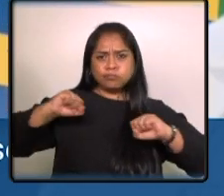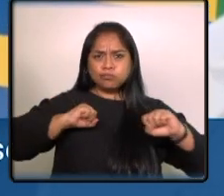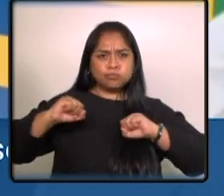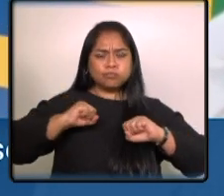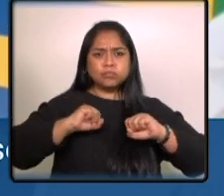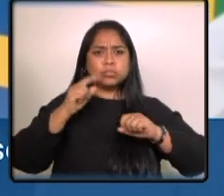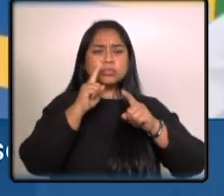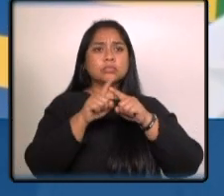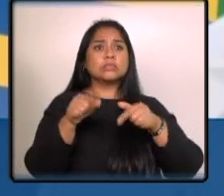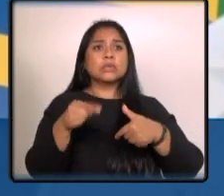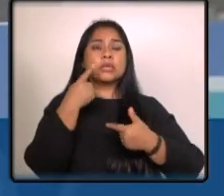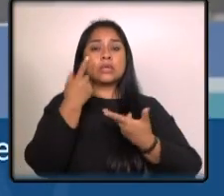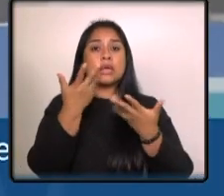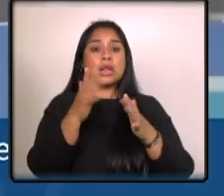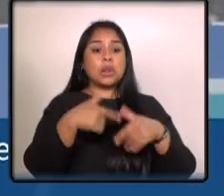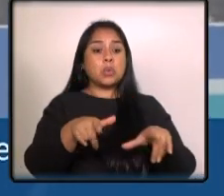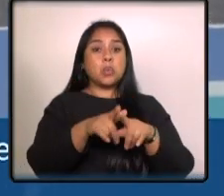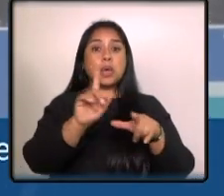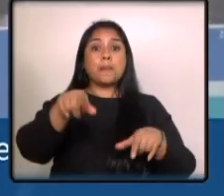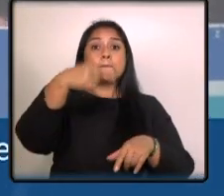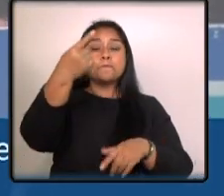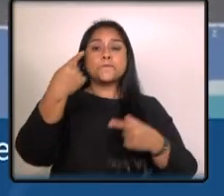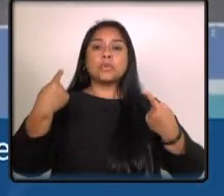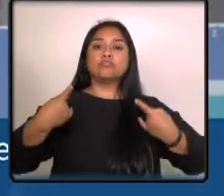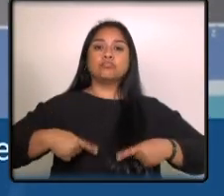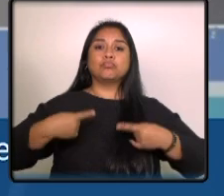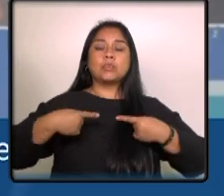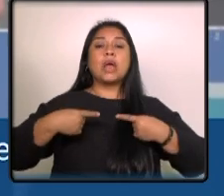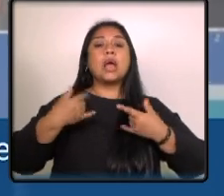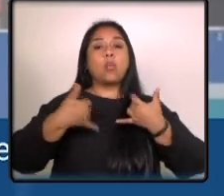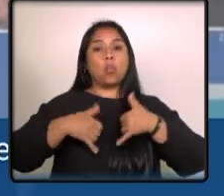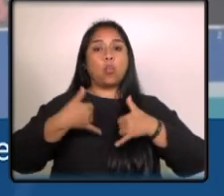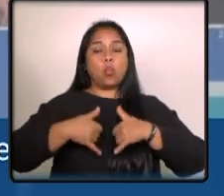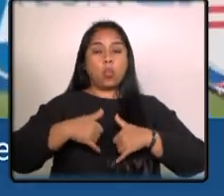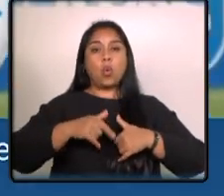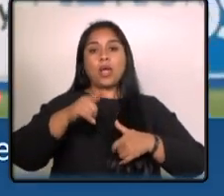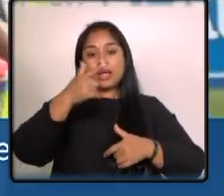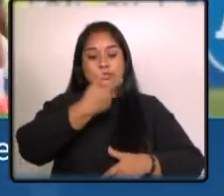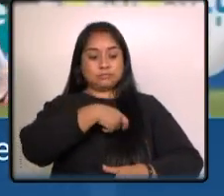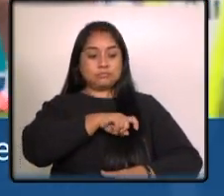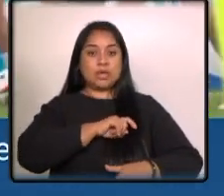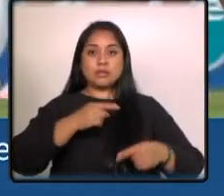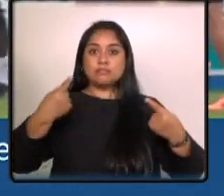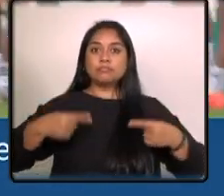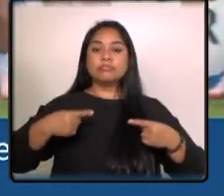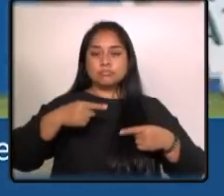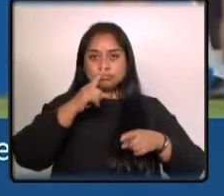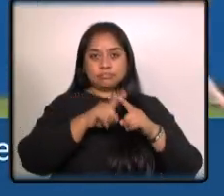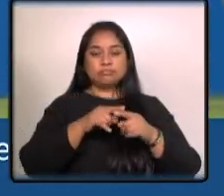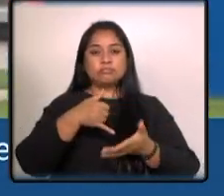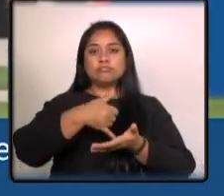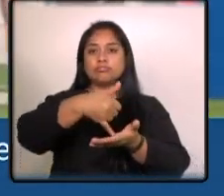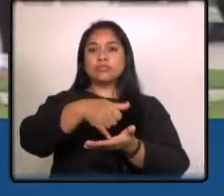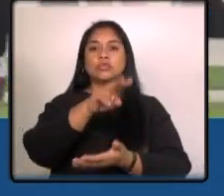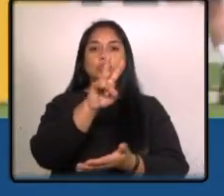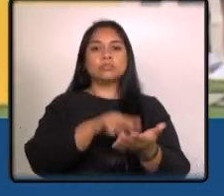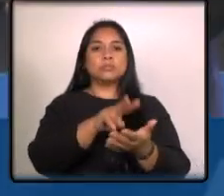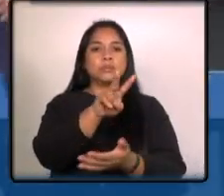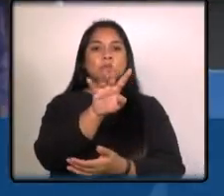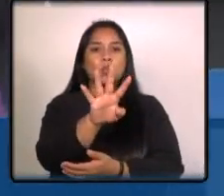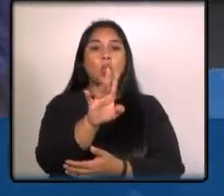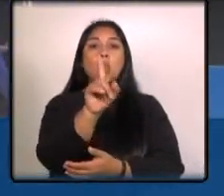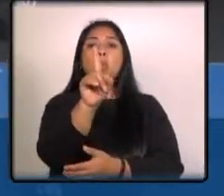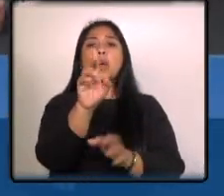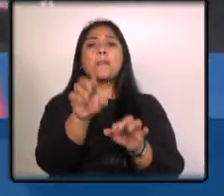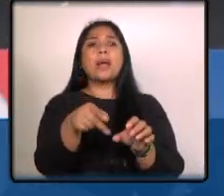instalaciones donde prepara el próximo partido ante España en los cuartos de final de la Eurocopa 2024 con la única baja de